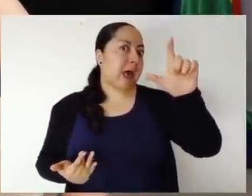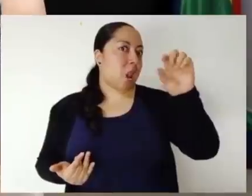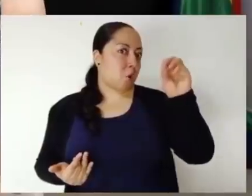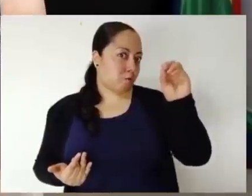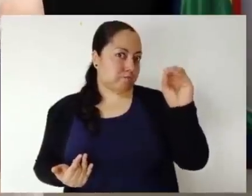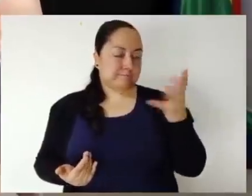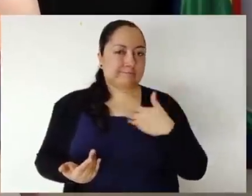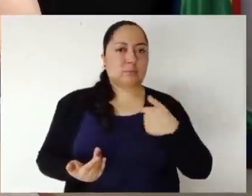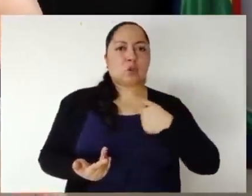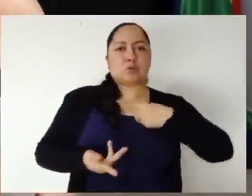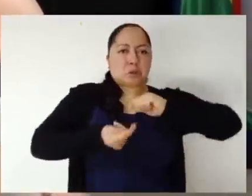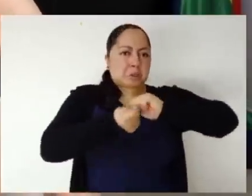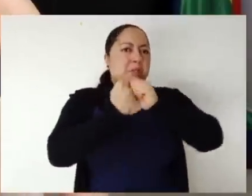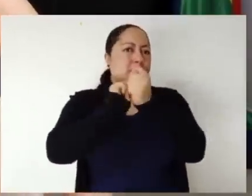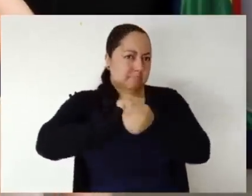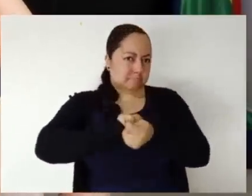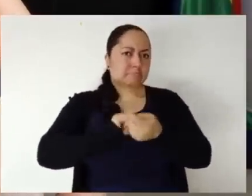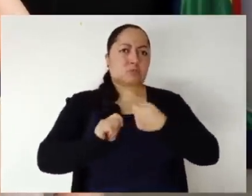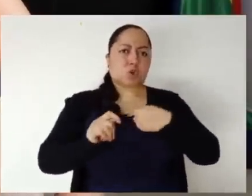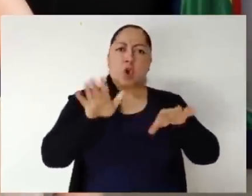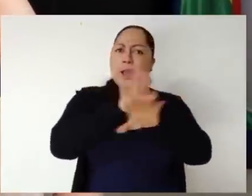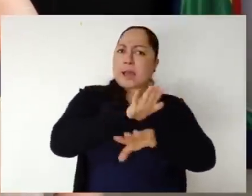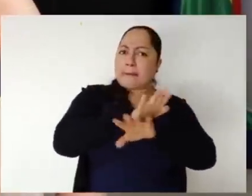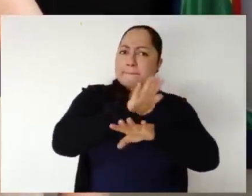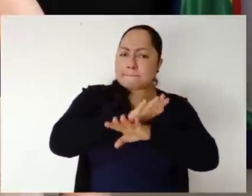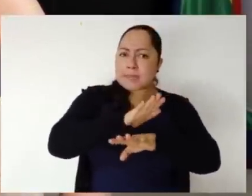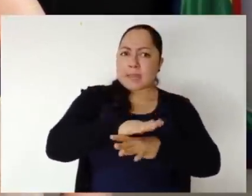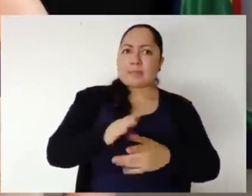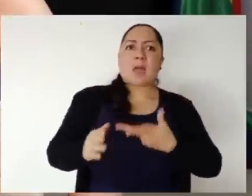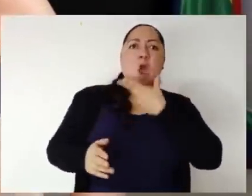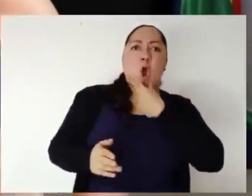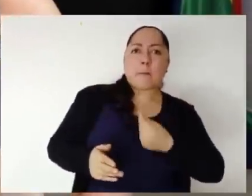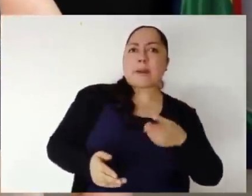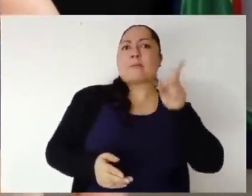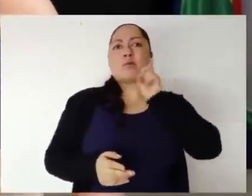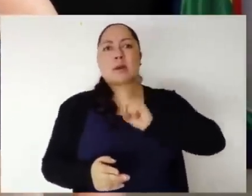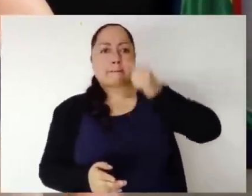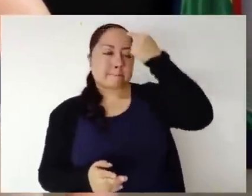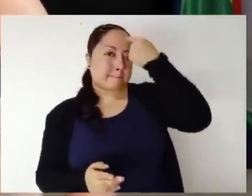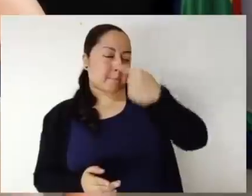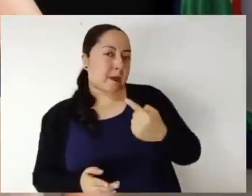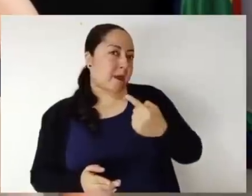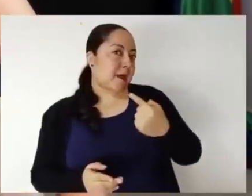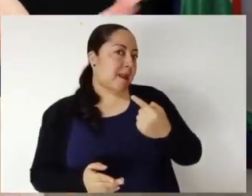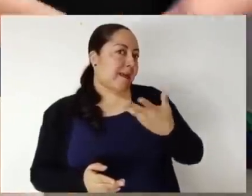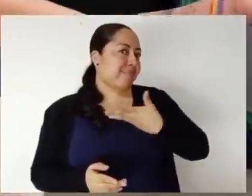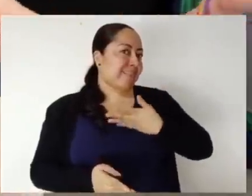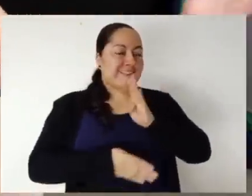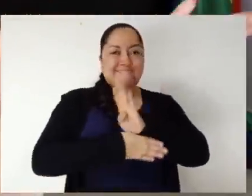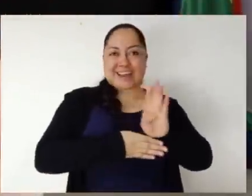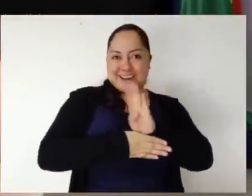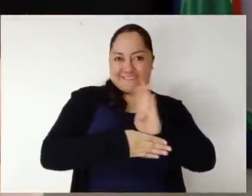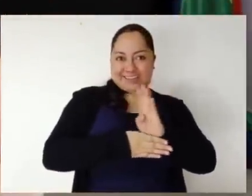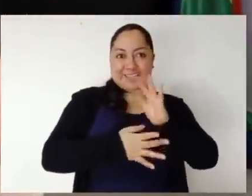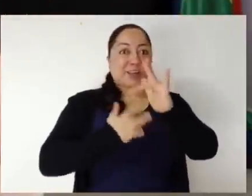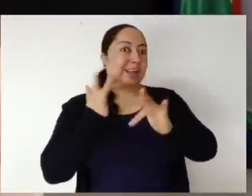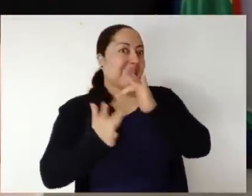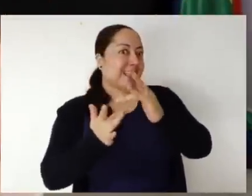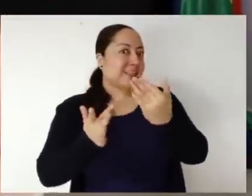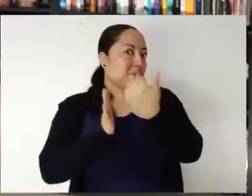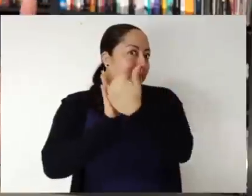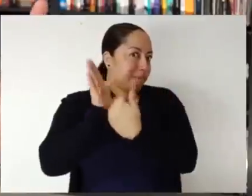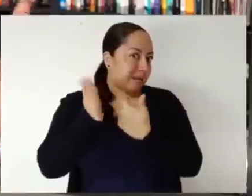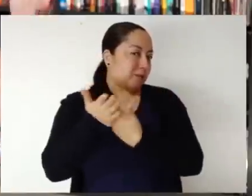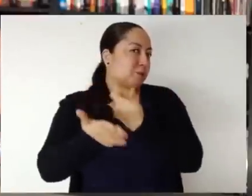transgénero. Que les digo, decidí cambiarme de género para tener acceso a beneficios como entrar al antro con descuento, hacer uso de la sección de mujeres del